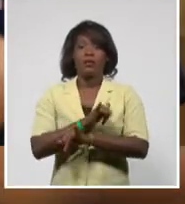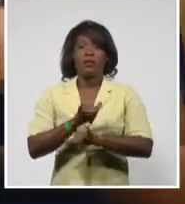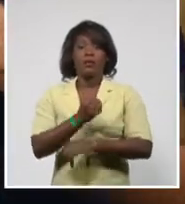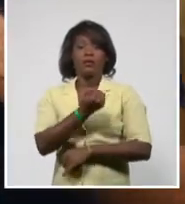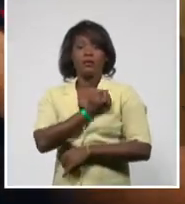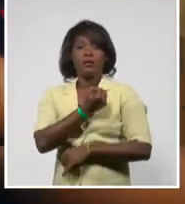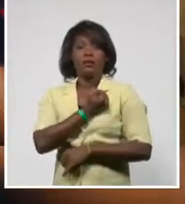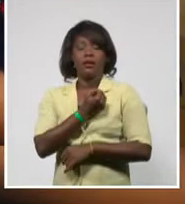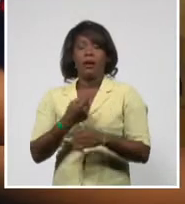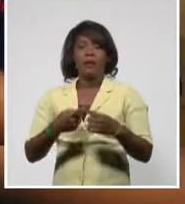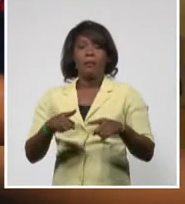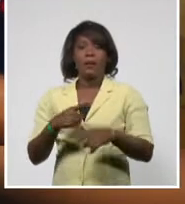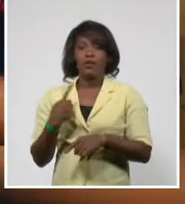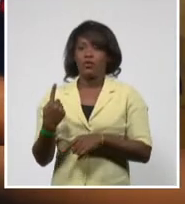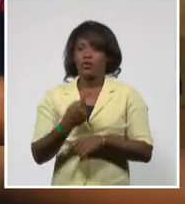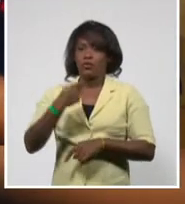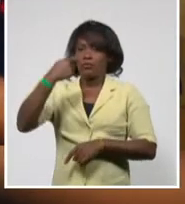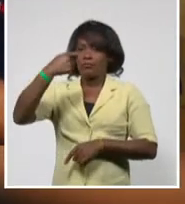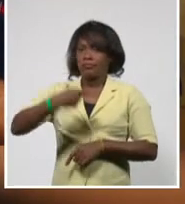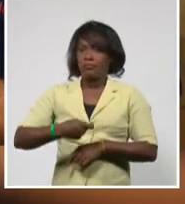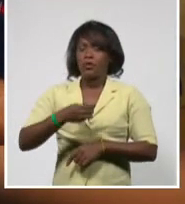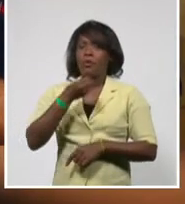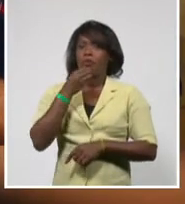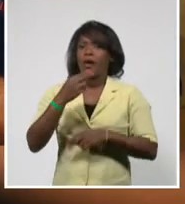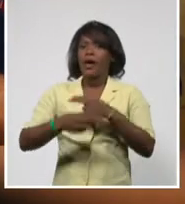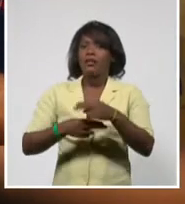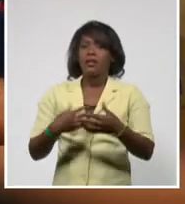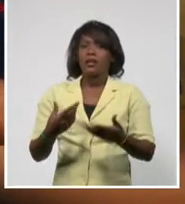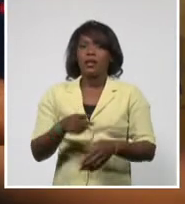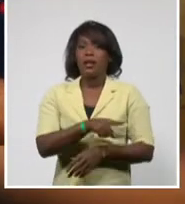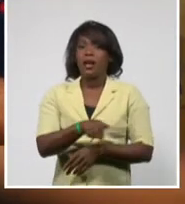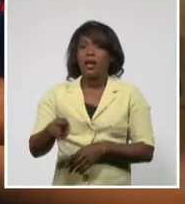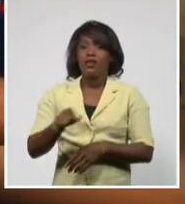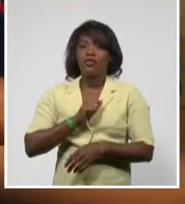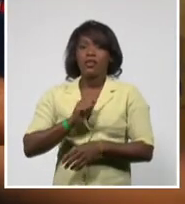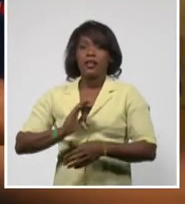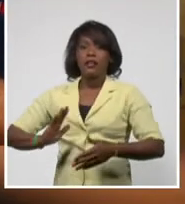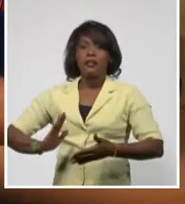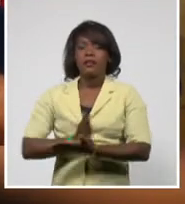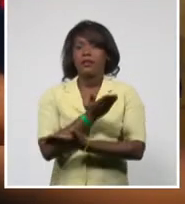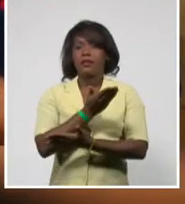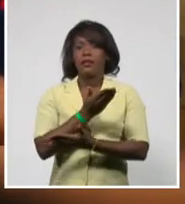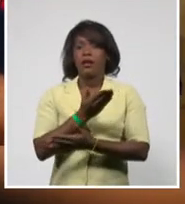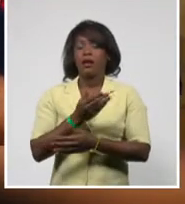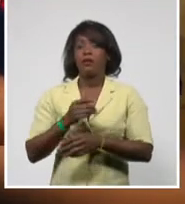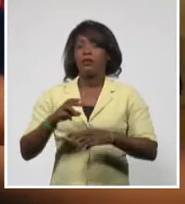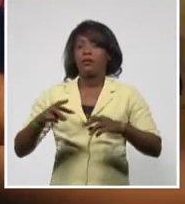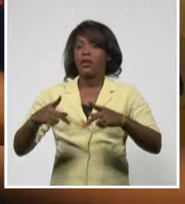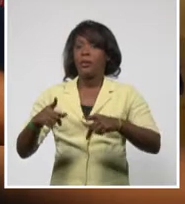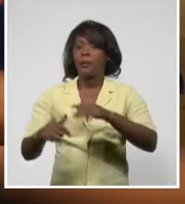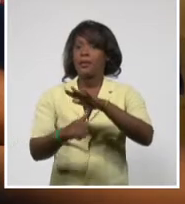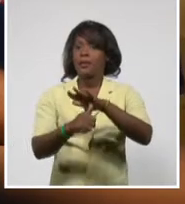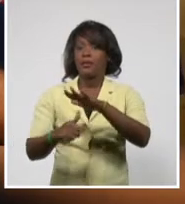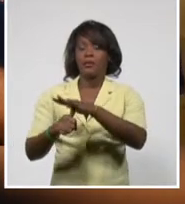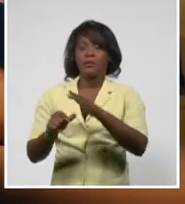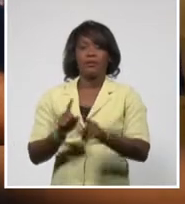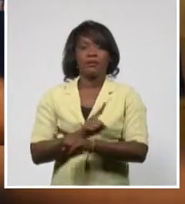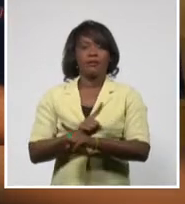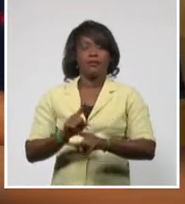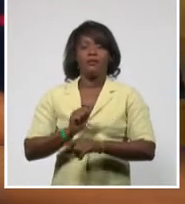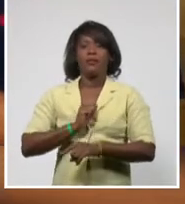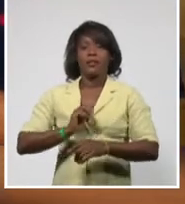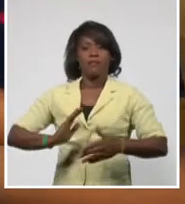torcerle el brazo para quitar de en medio cualquier peligro de retorno al poder de liderazgos o pensamientos